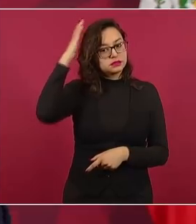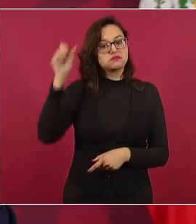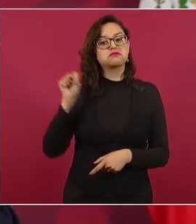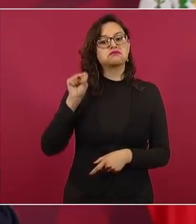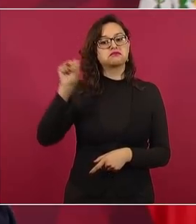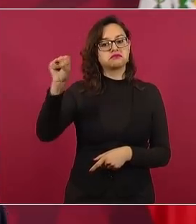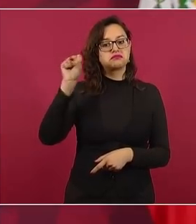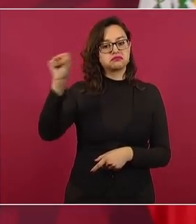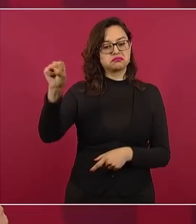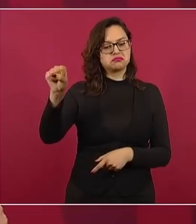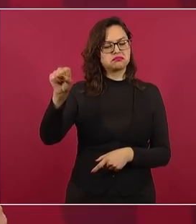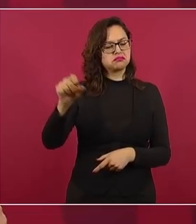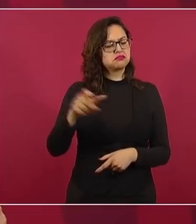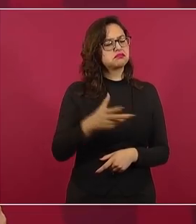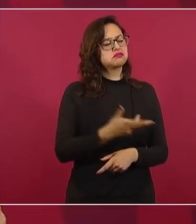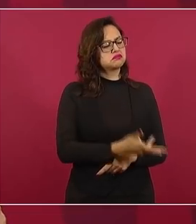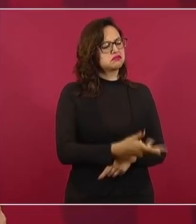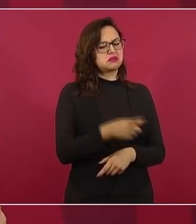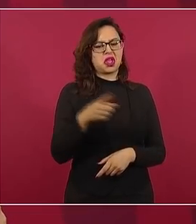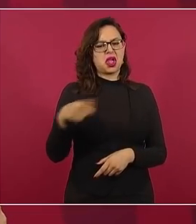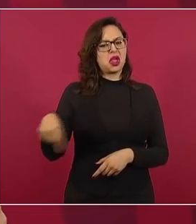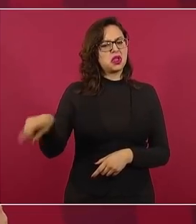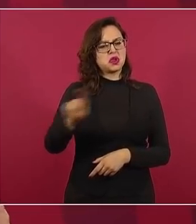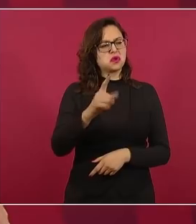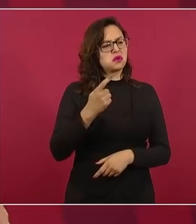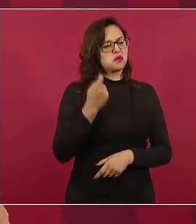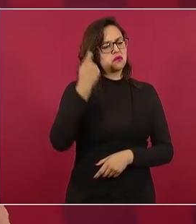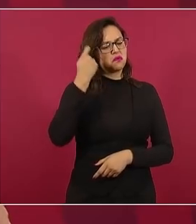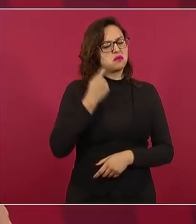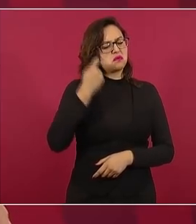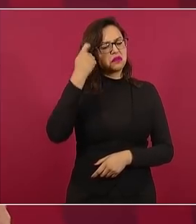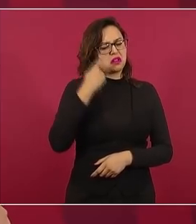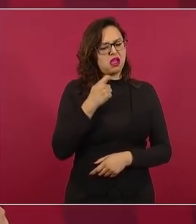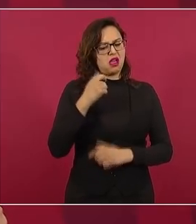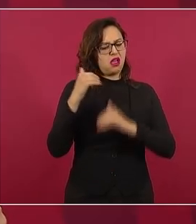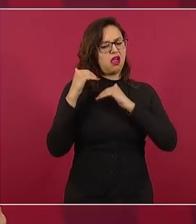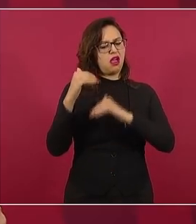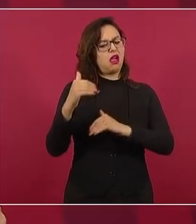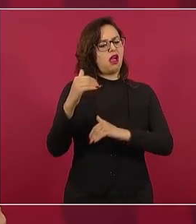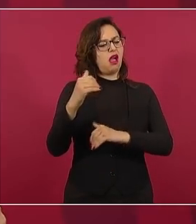aumentáramos la edad de jubilación